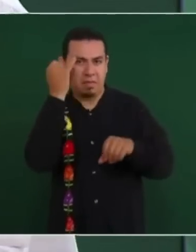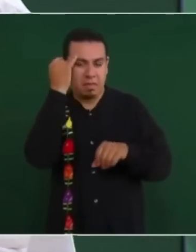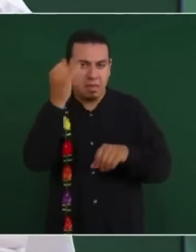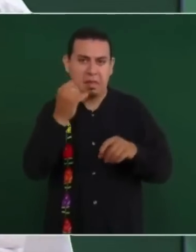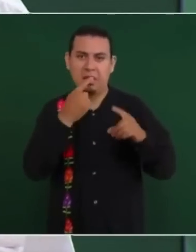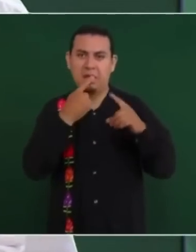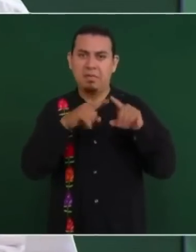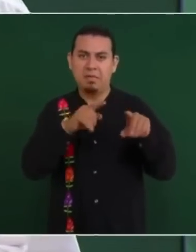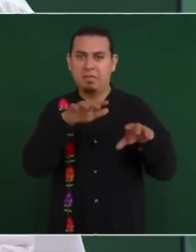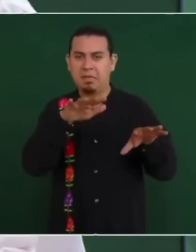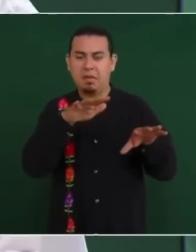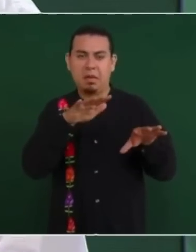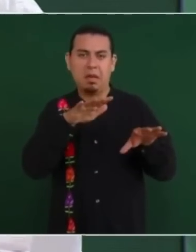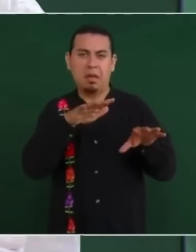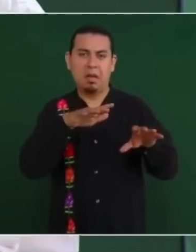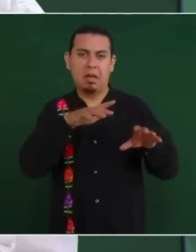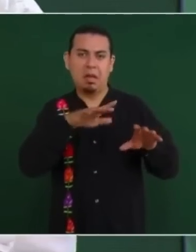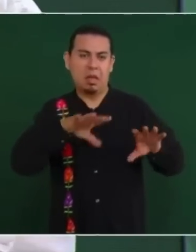expertos.